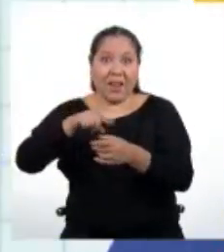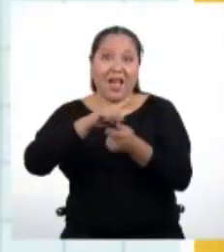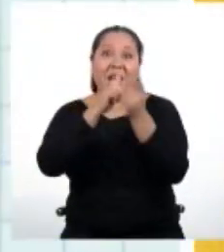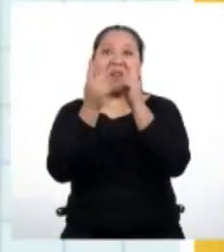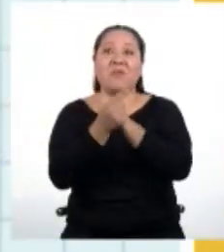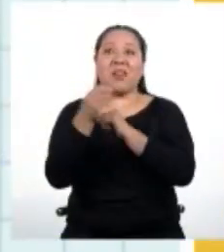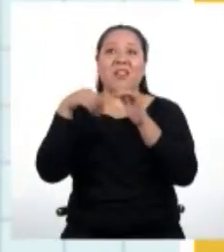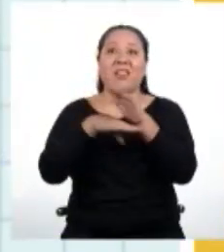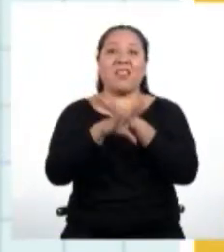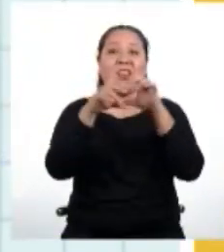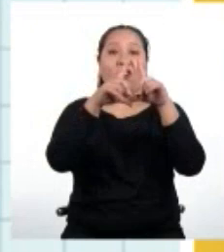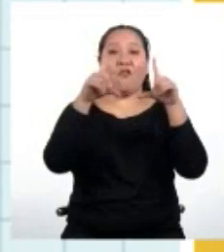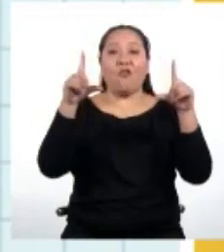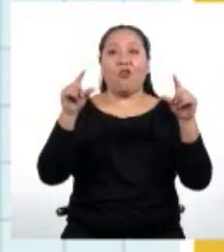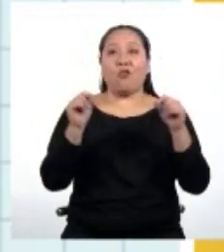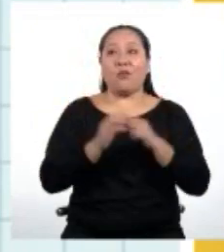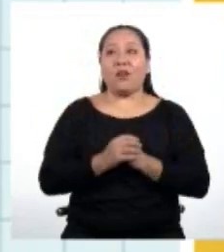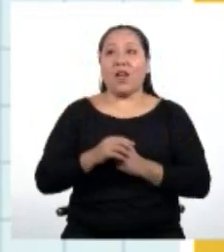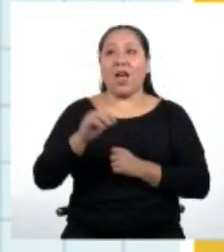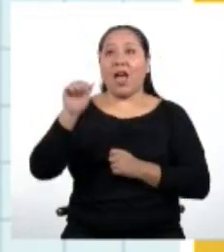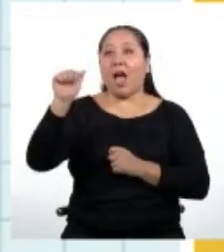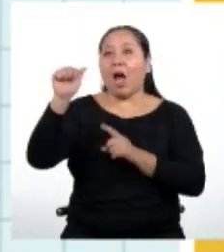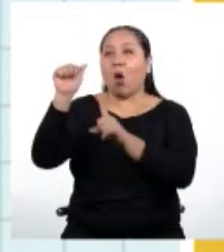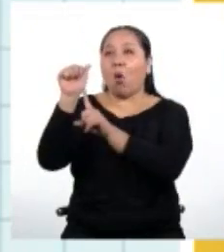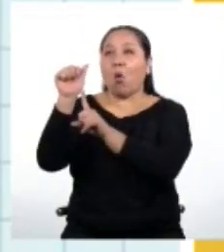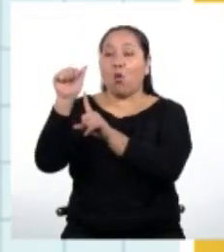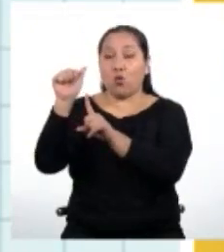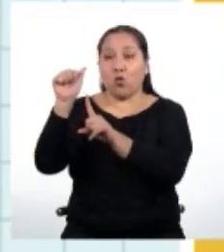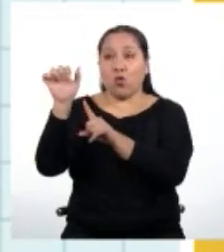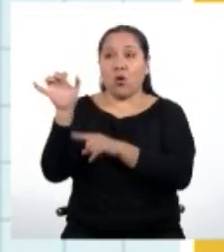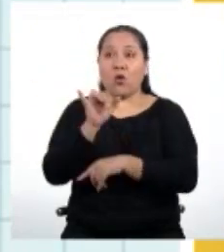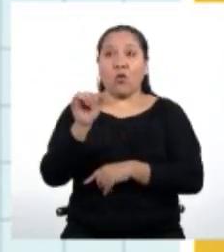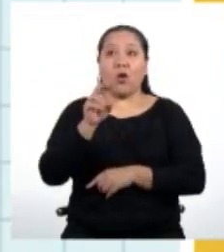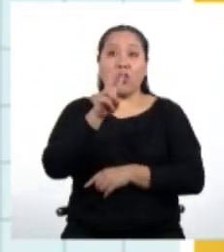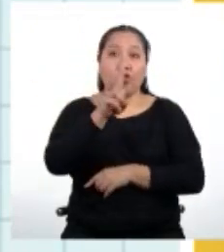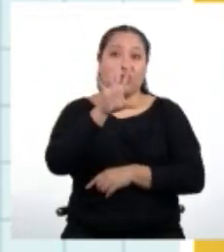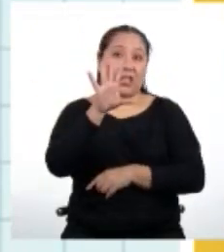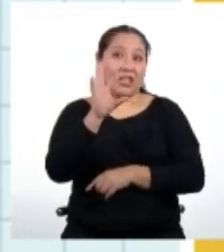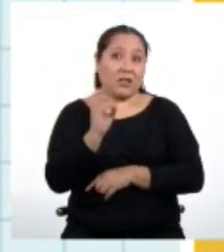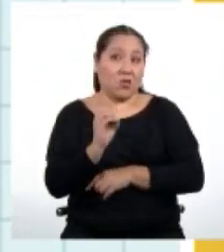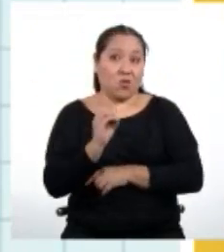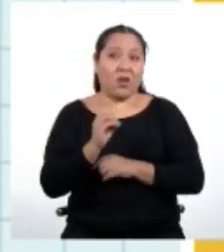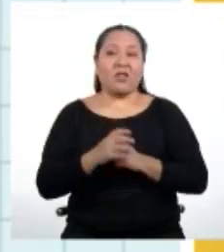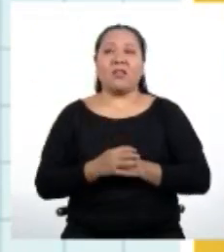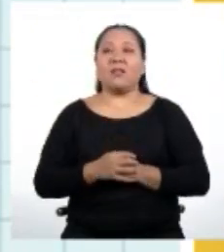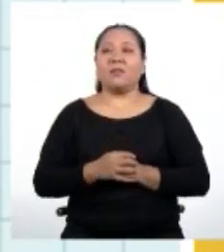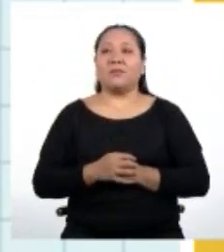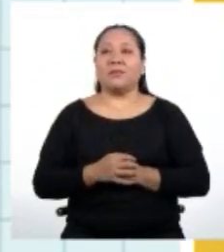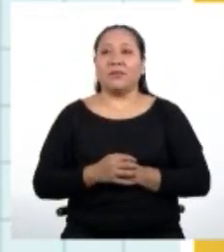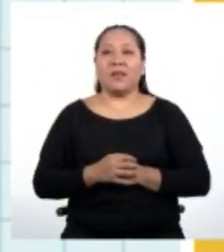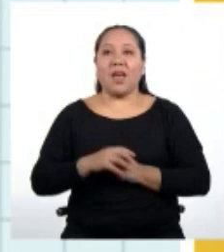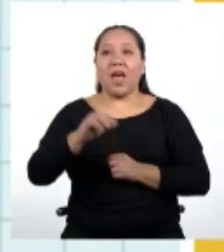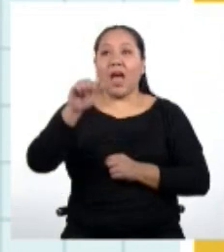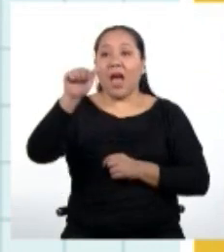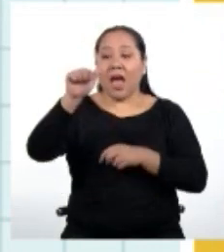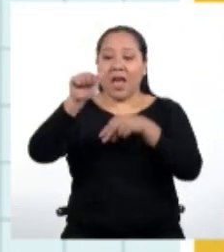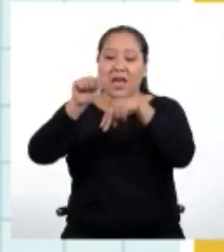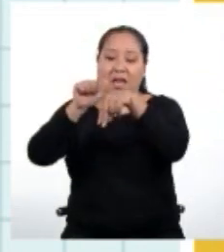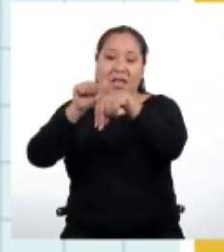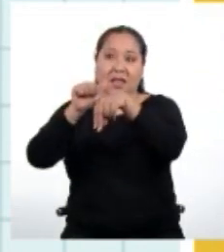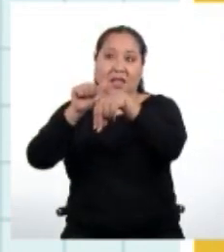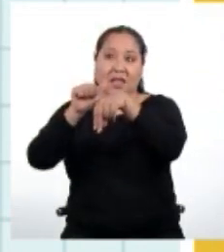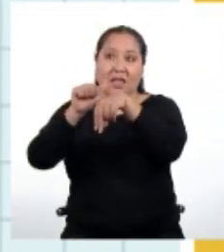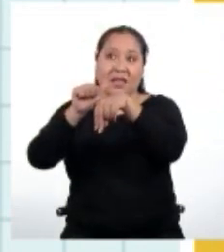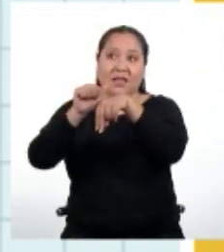El primer término, A1, que es igual a 250. El último término,